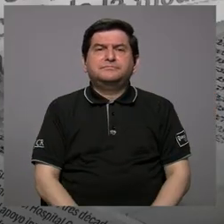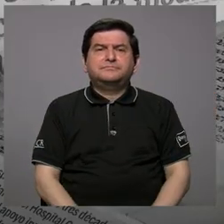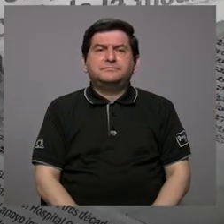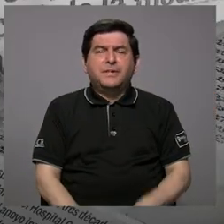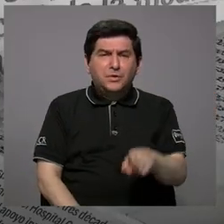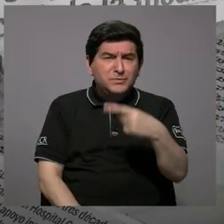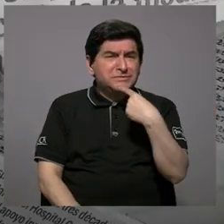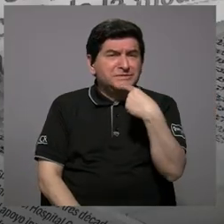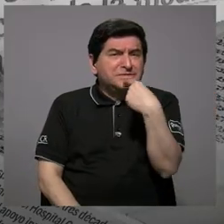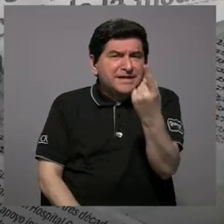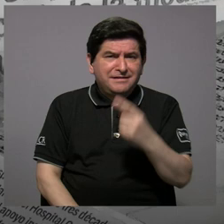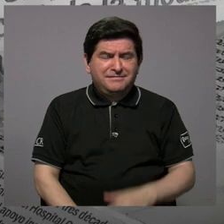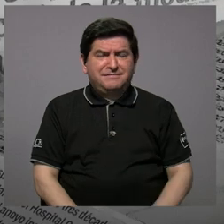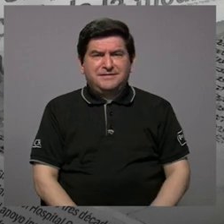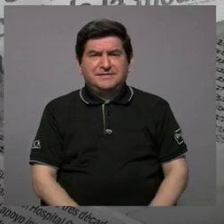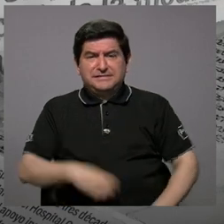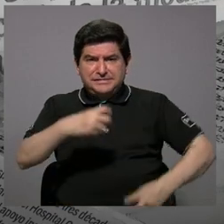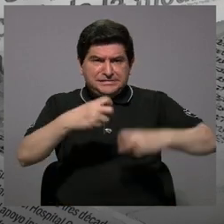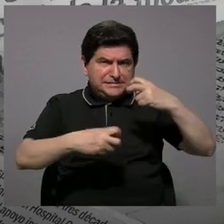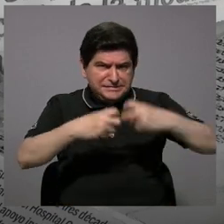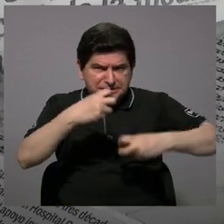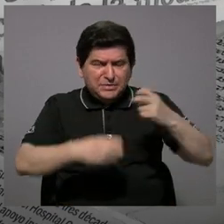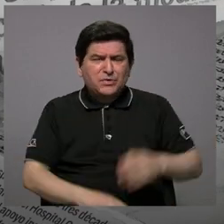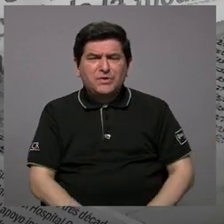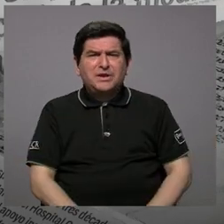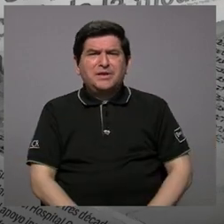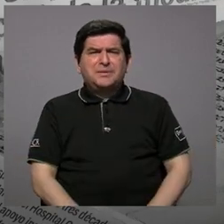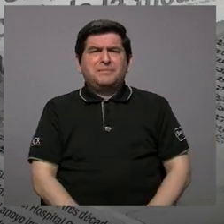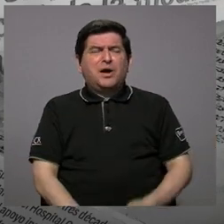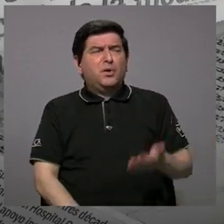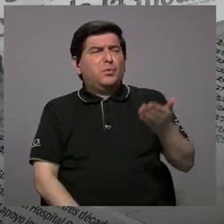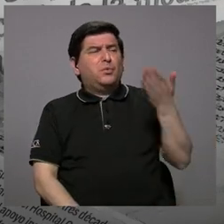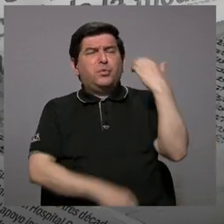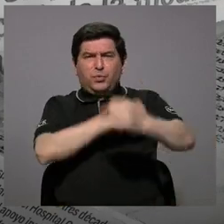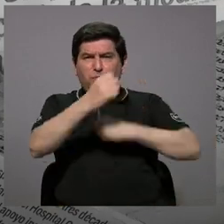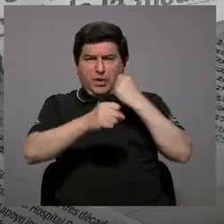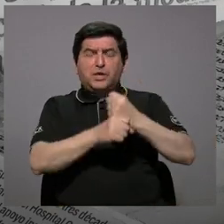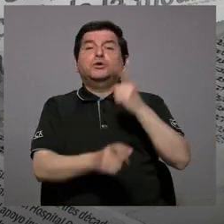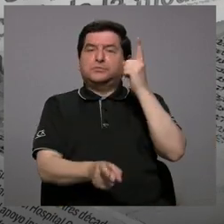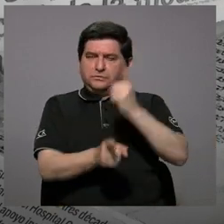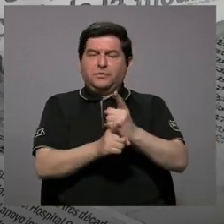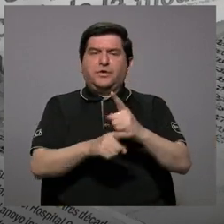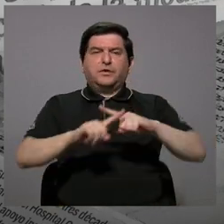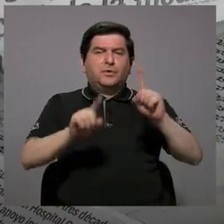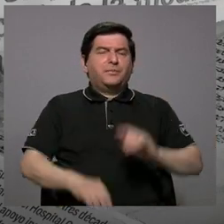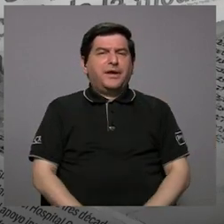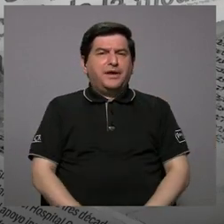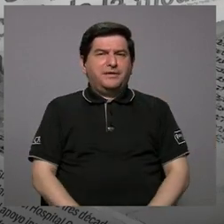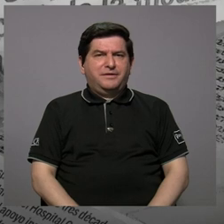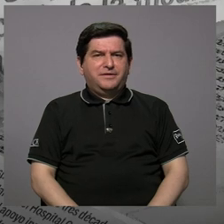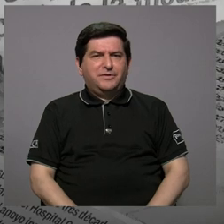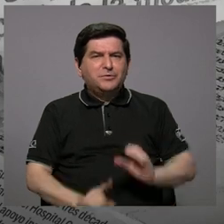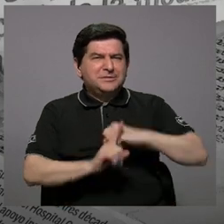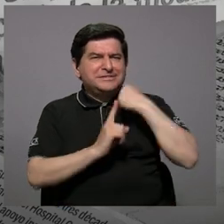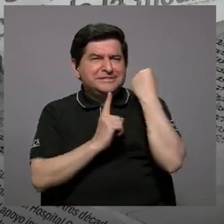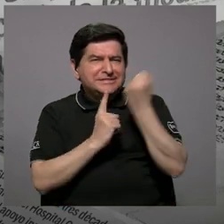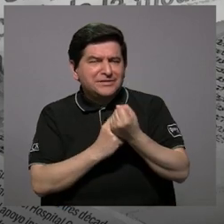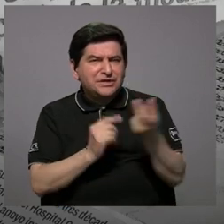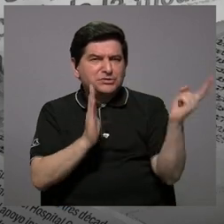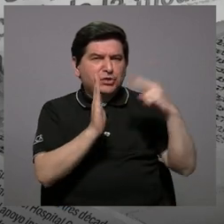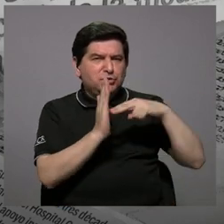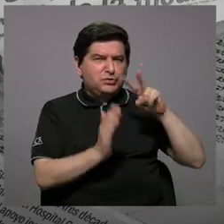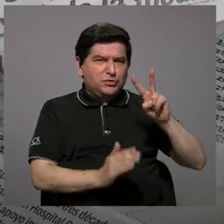Usted dice que el problema viene desde hace ciertos años. Correcto. Pero, ¿cuál es la diferencia entre el